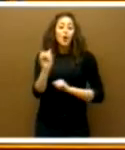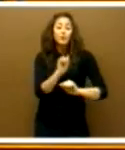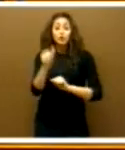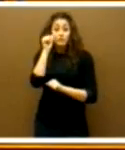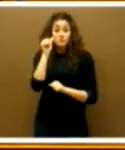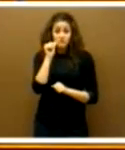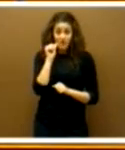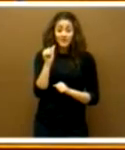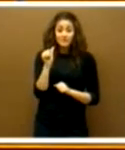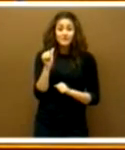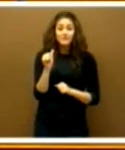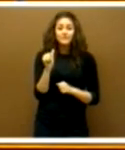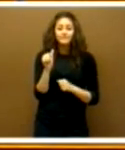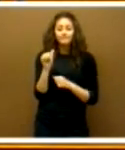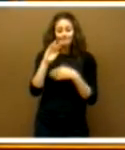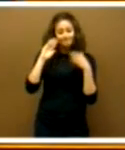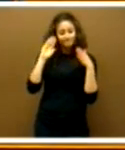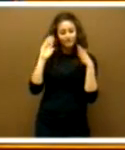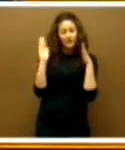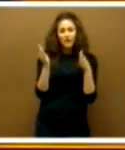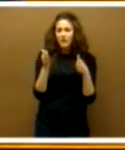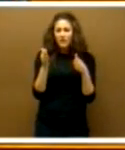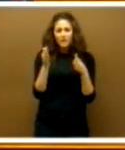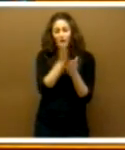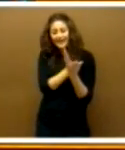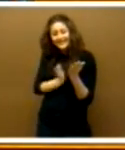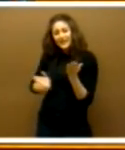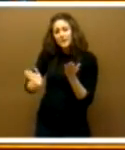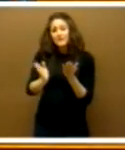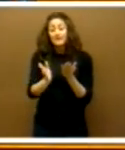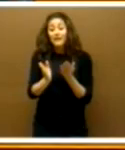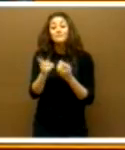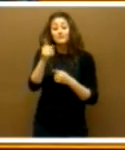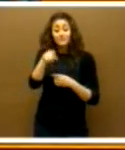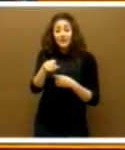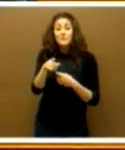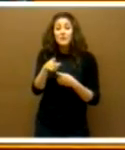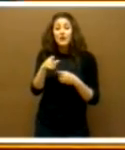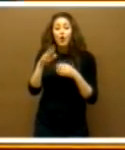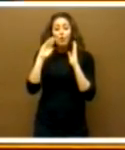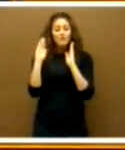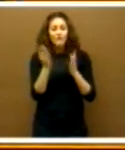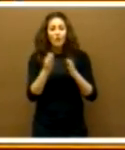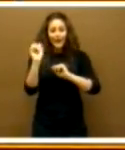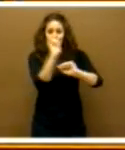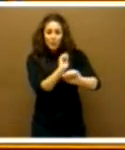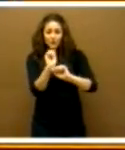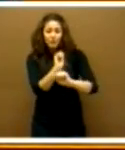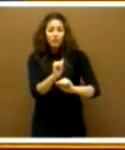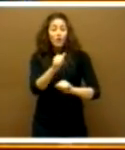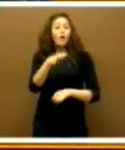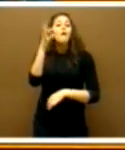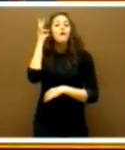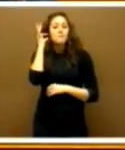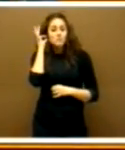desde un enfoque transversal y entiendo también que desde un enfoque de protección a la mujer,